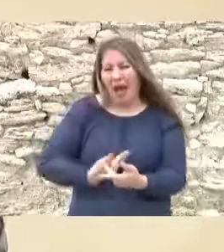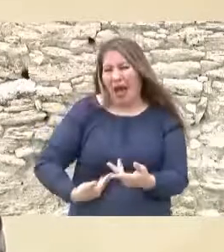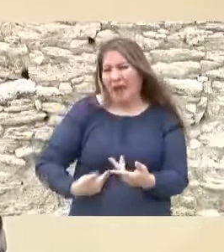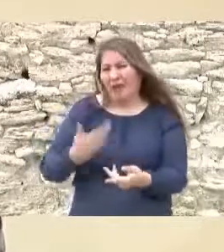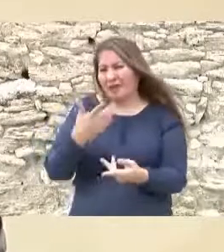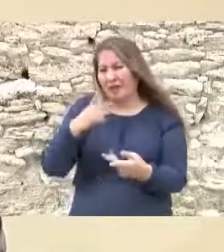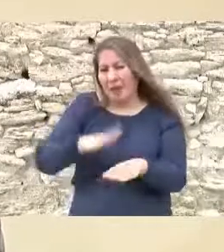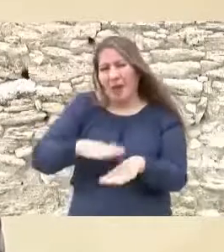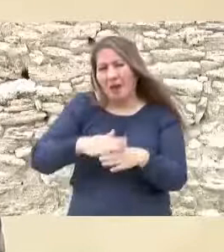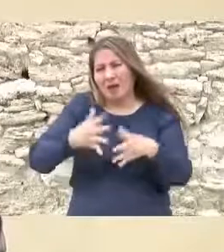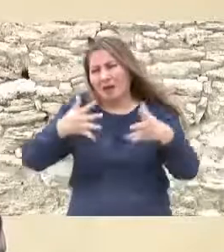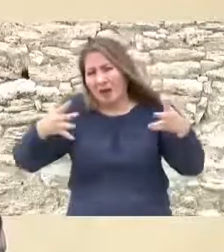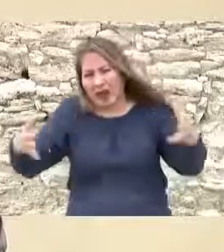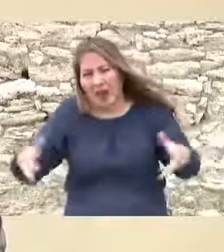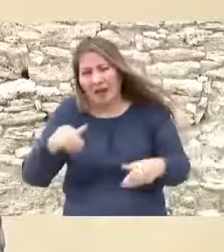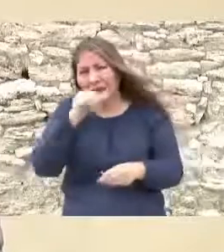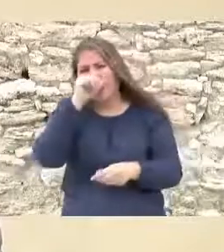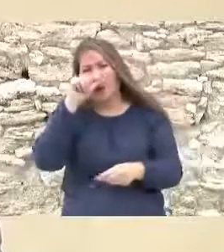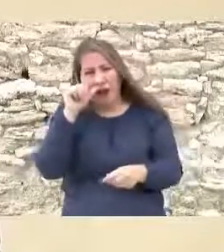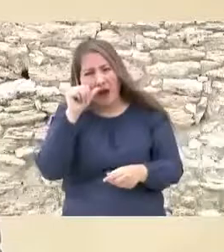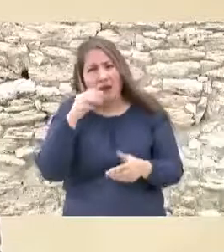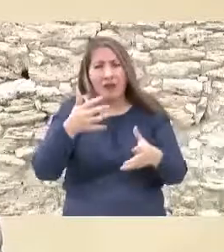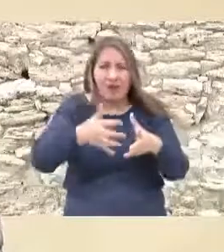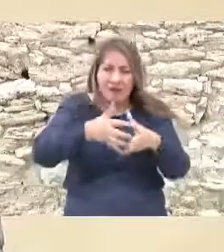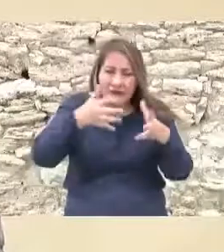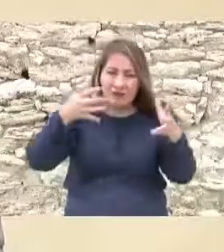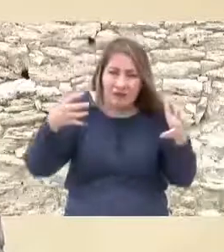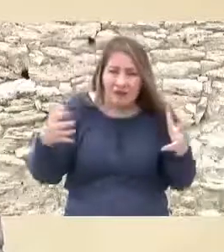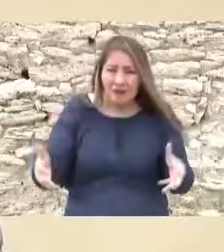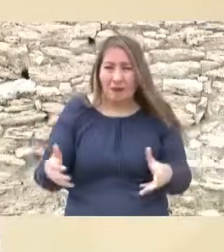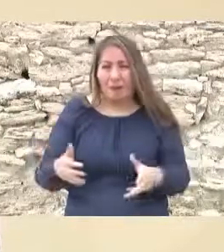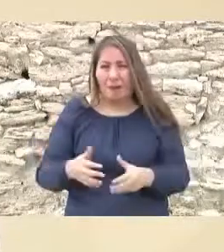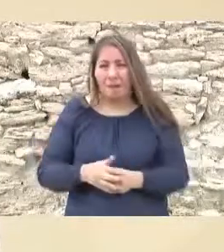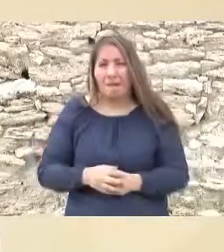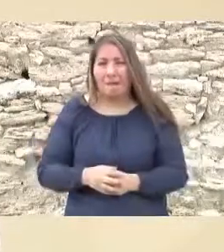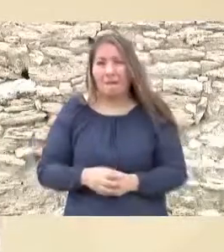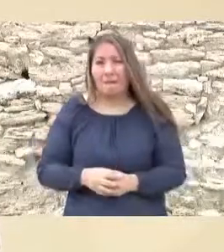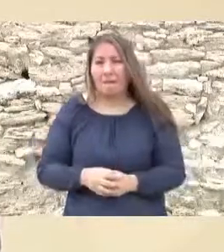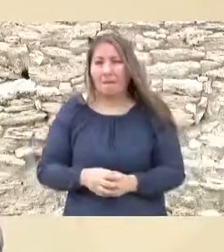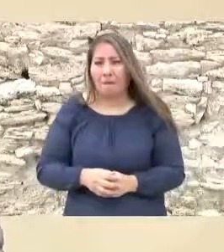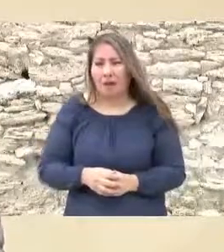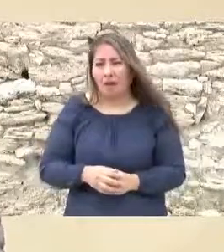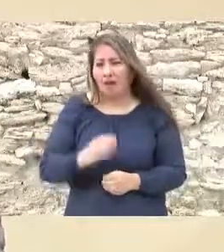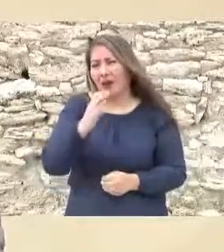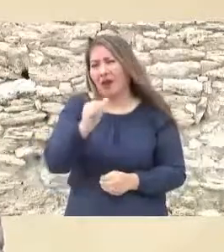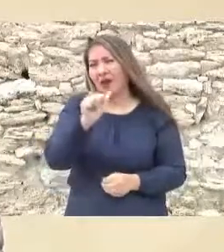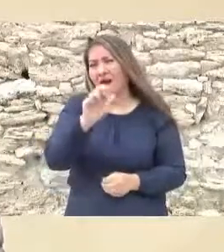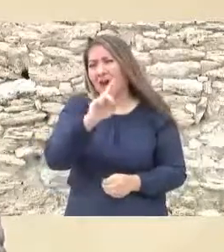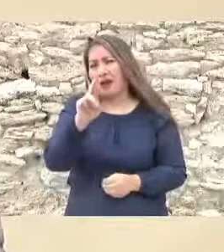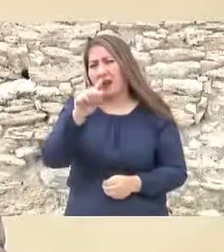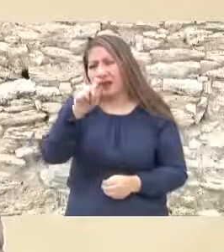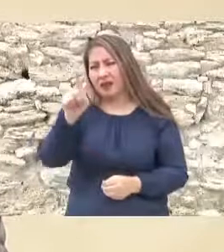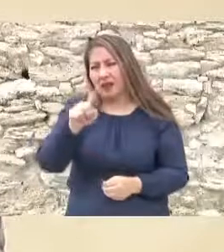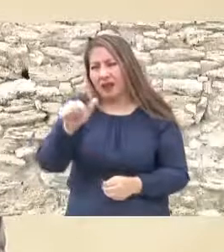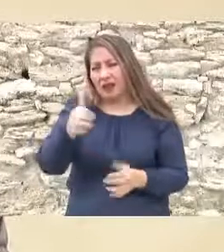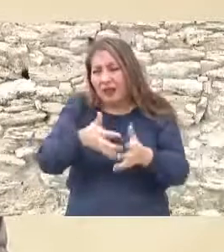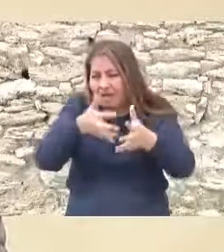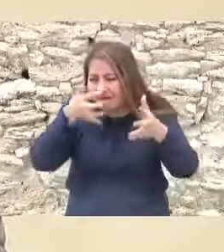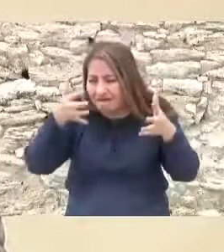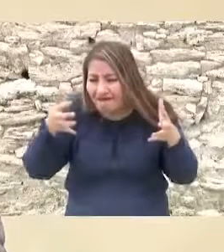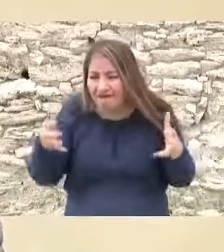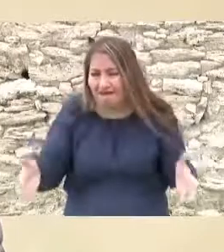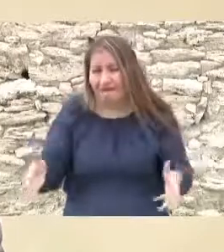grande que fue Juárez de lo grande que fue Venustiano Carranza de lo grande que fue